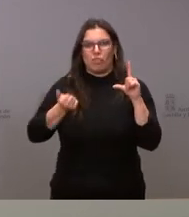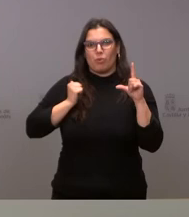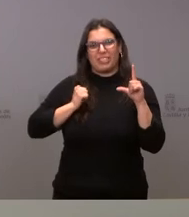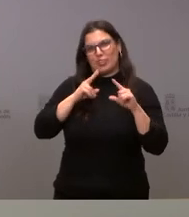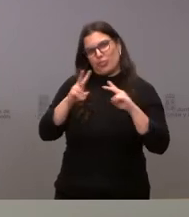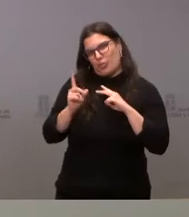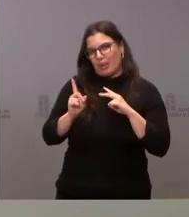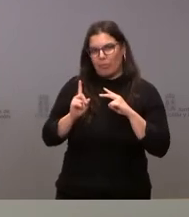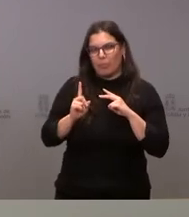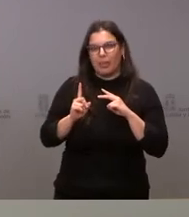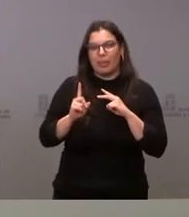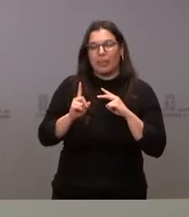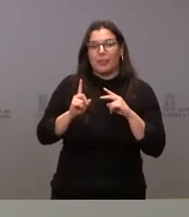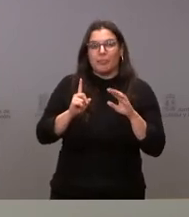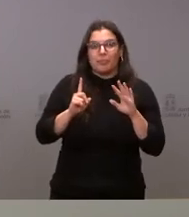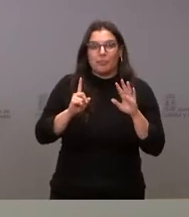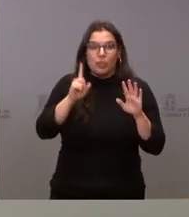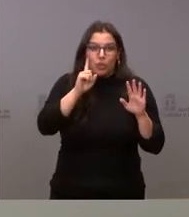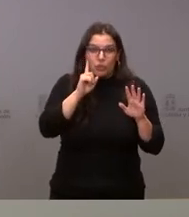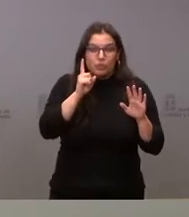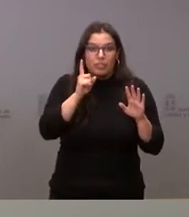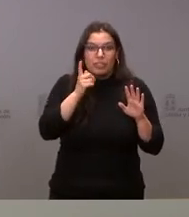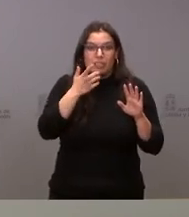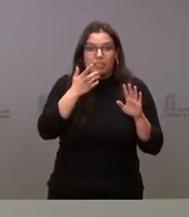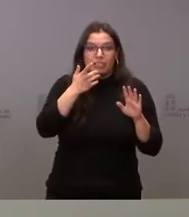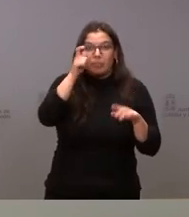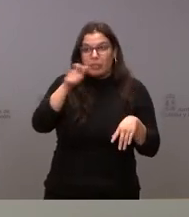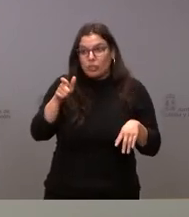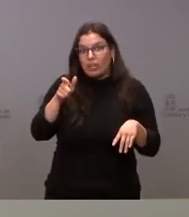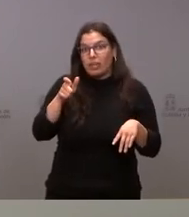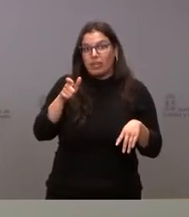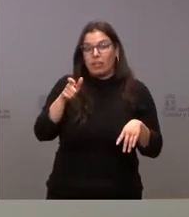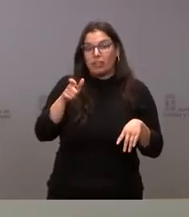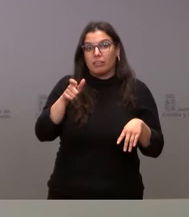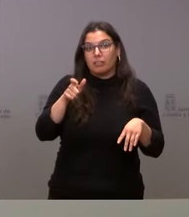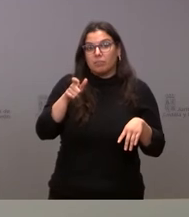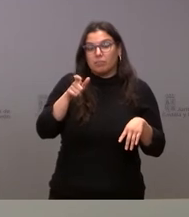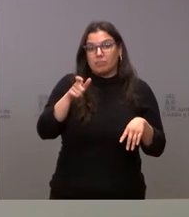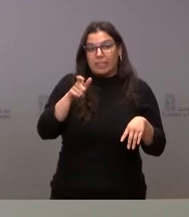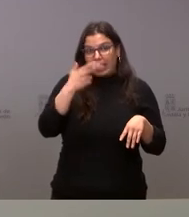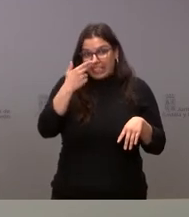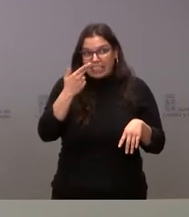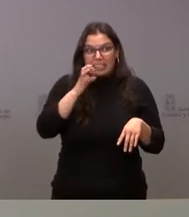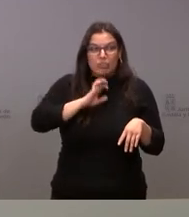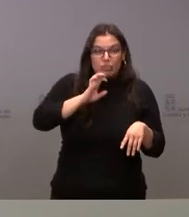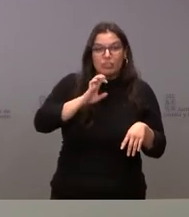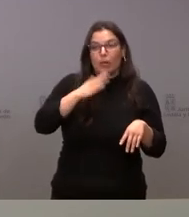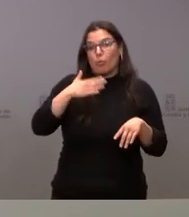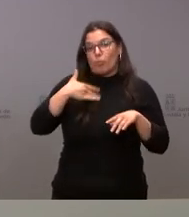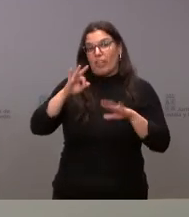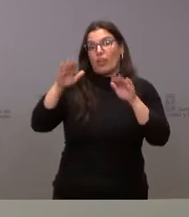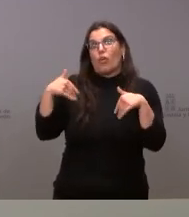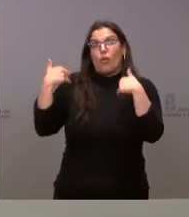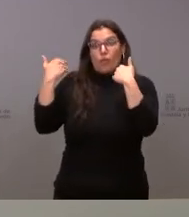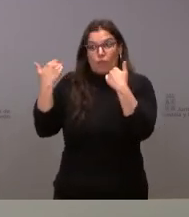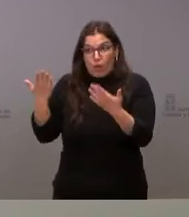la conteste no sé si hubiera personas interesadas estoy pensando que luego busquen un cauce posterior o fuera de esta sala para